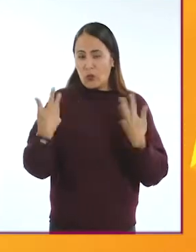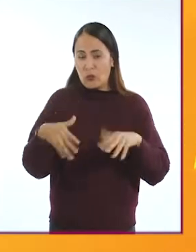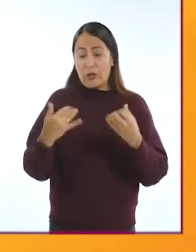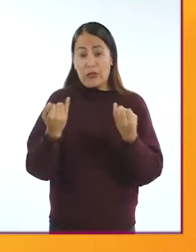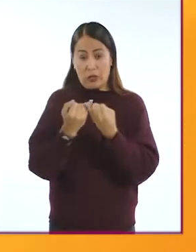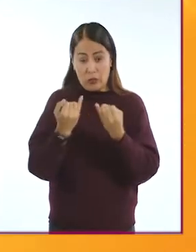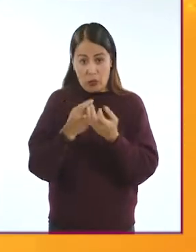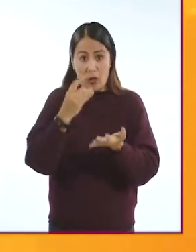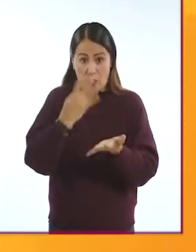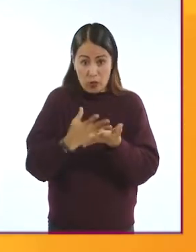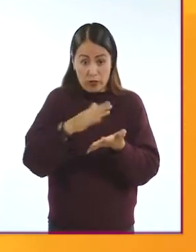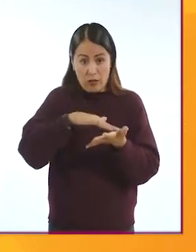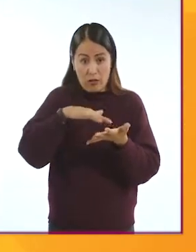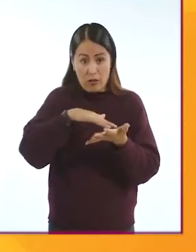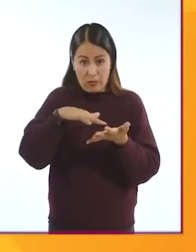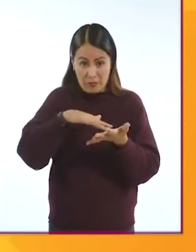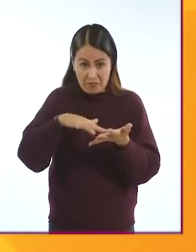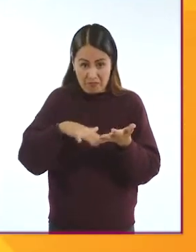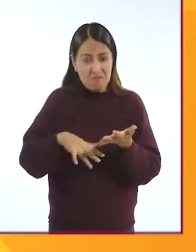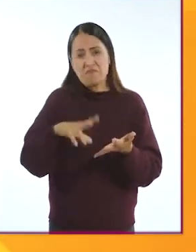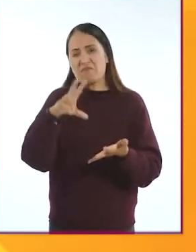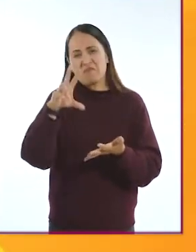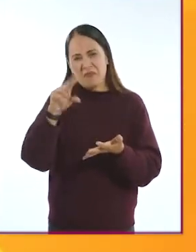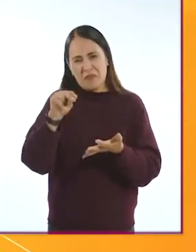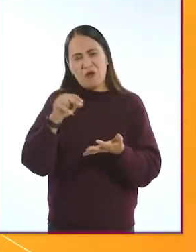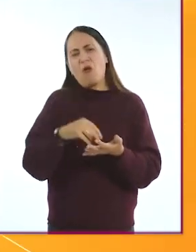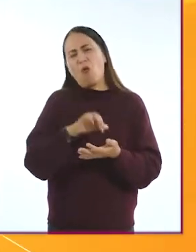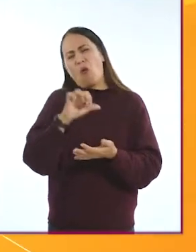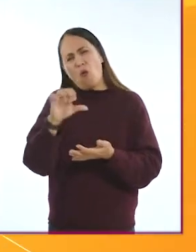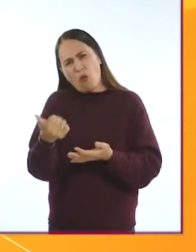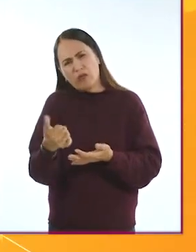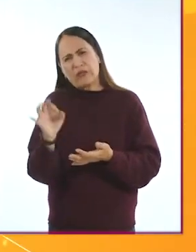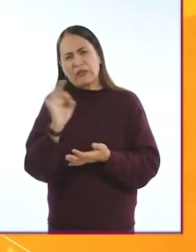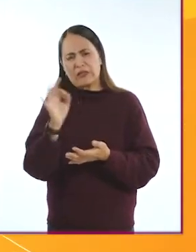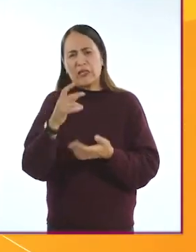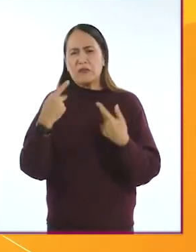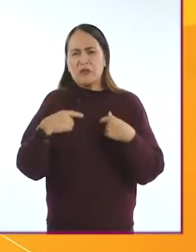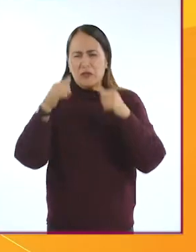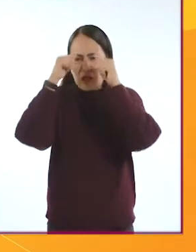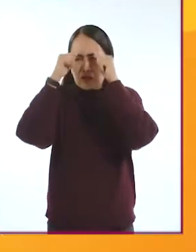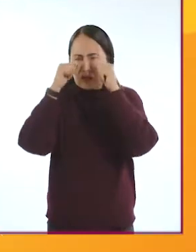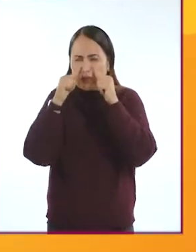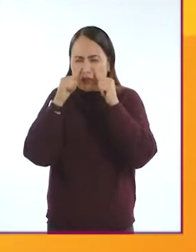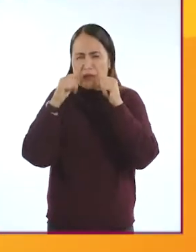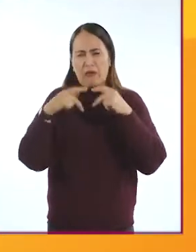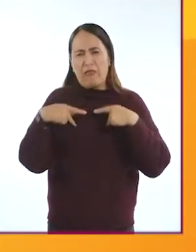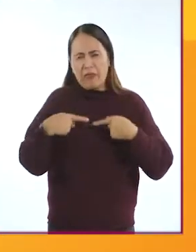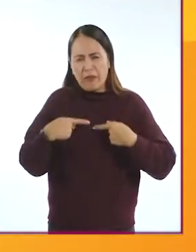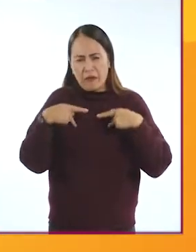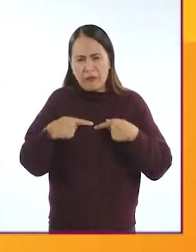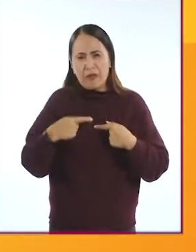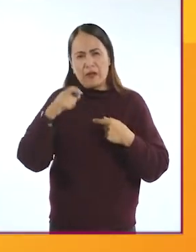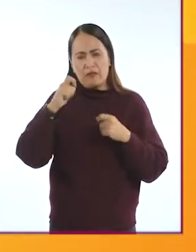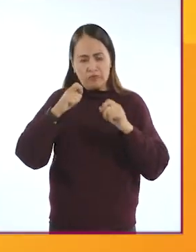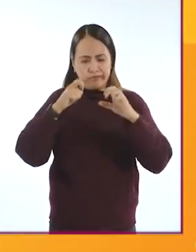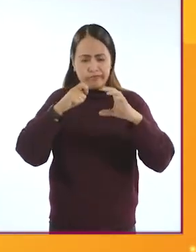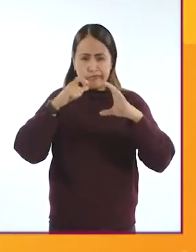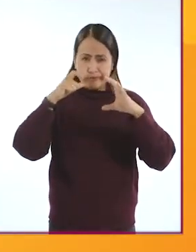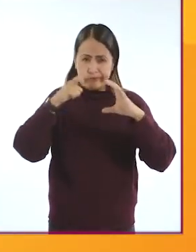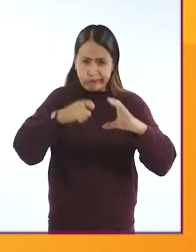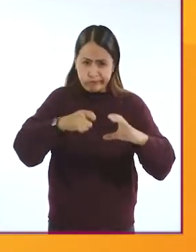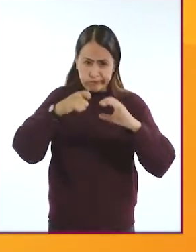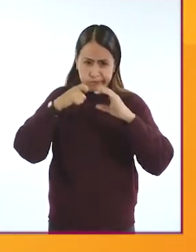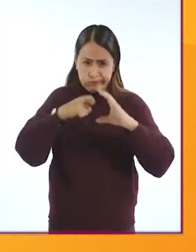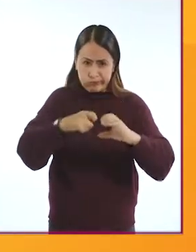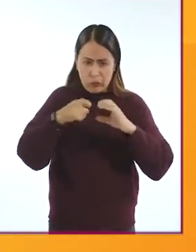braille. También hay otro tipo de tecnologías más comunes para ayudar a quienes tienen debilidad visual, como los lentes, las lupas o